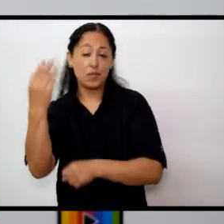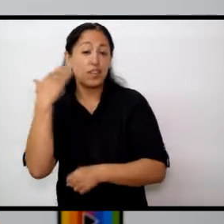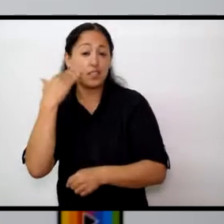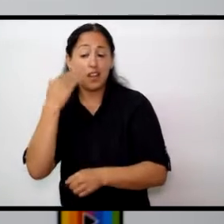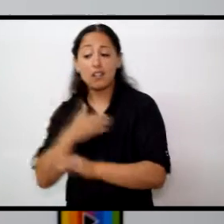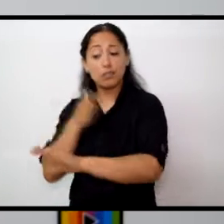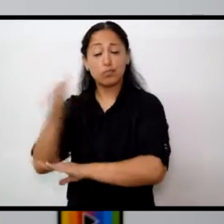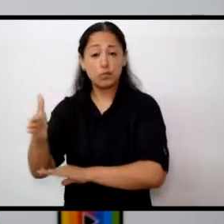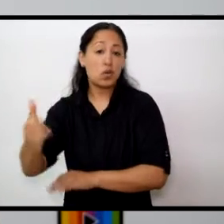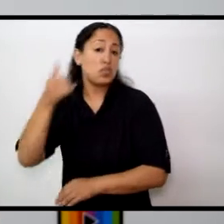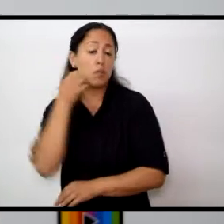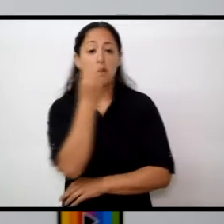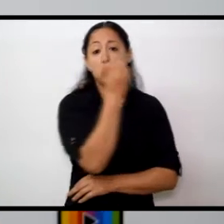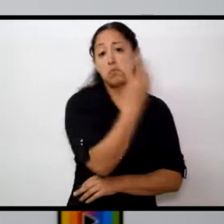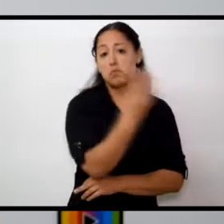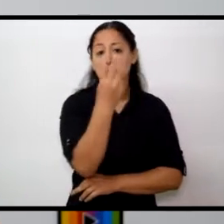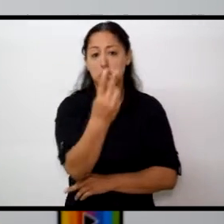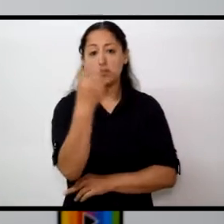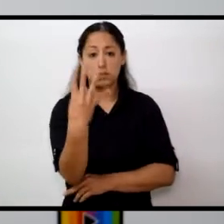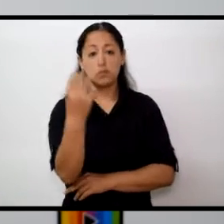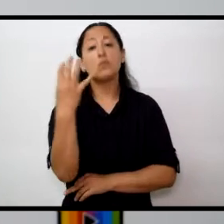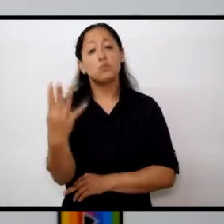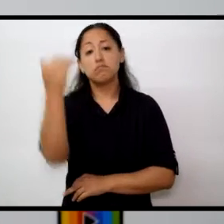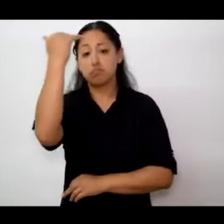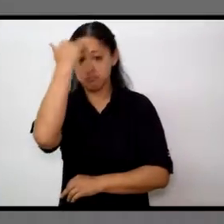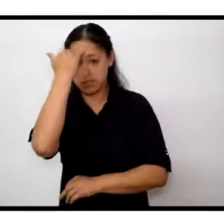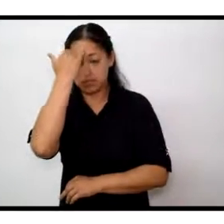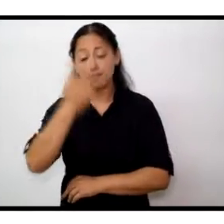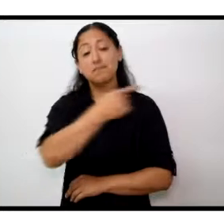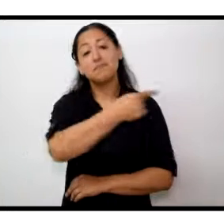la semana próxima para continuar compartiendo información municipal.